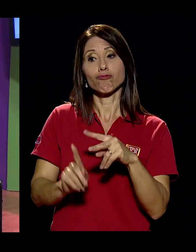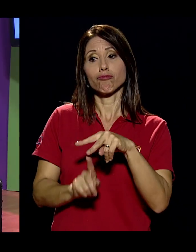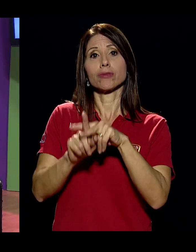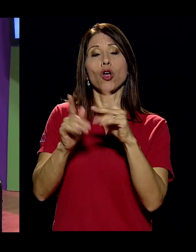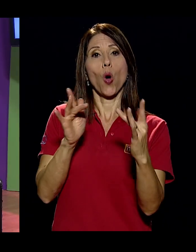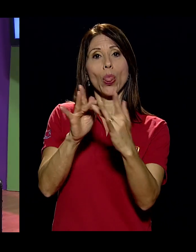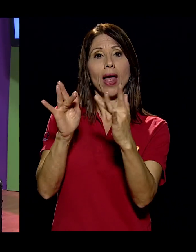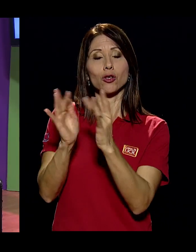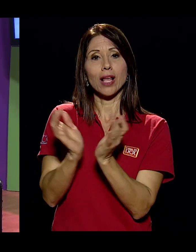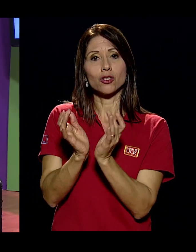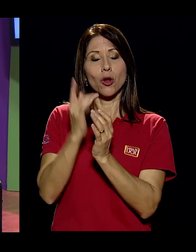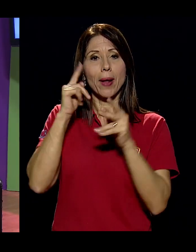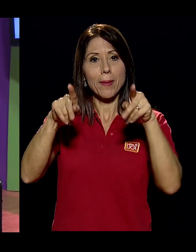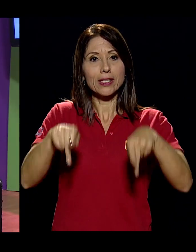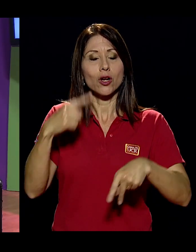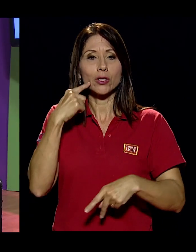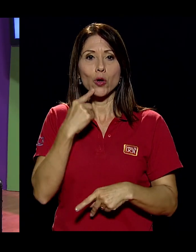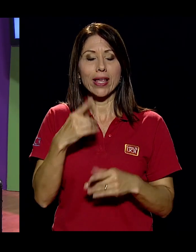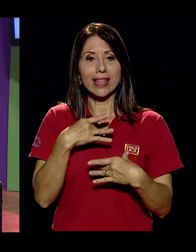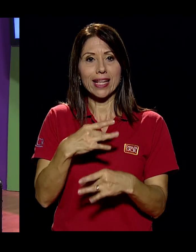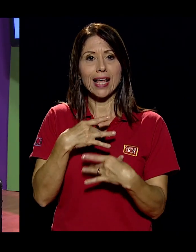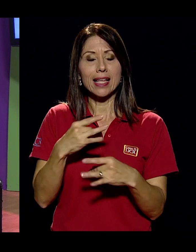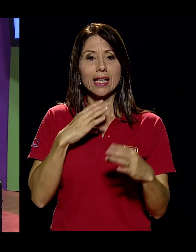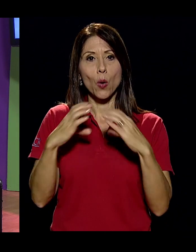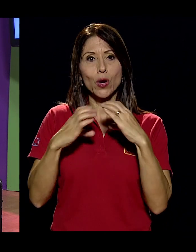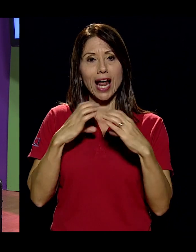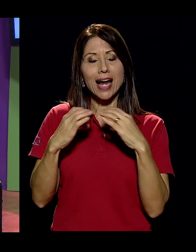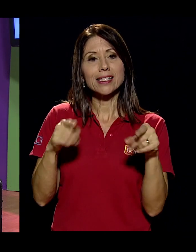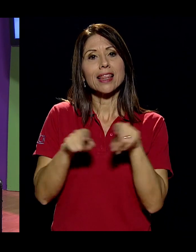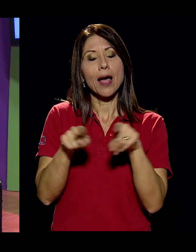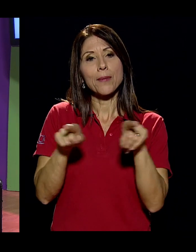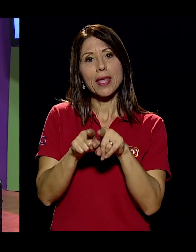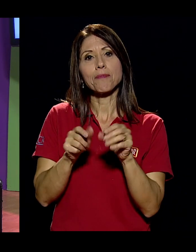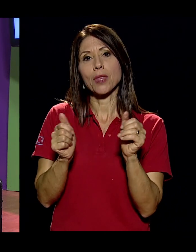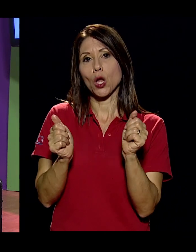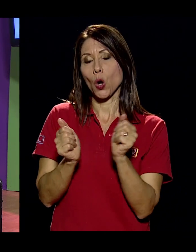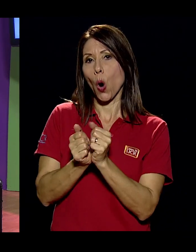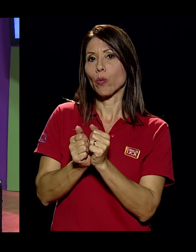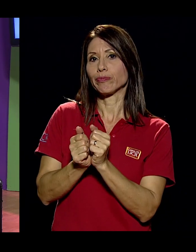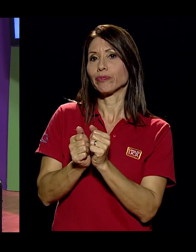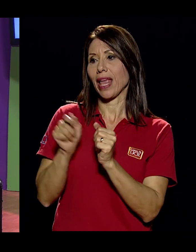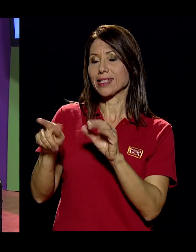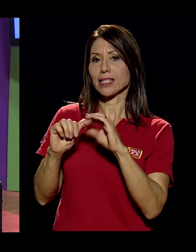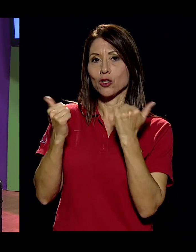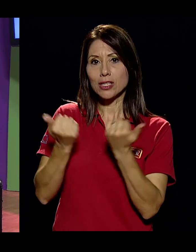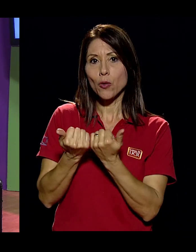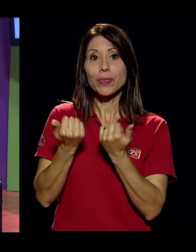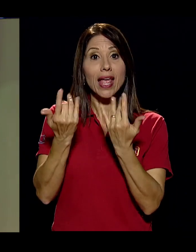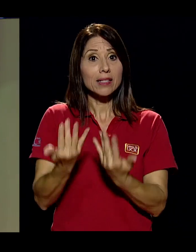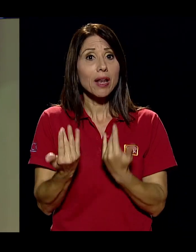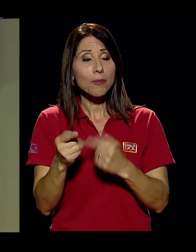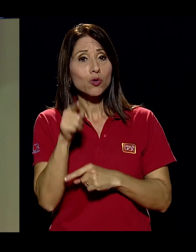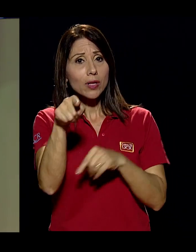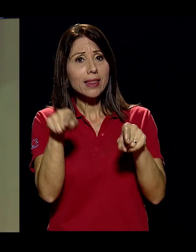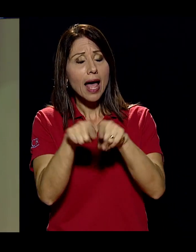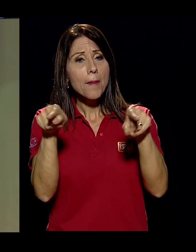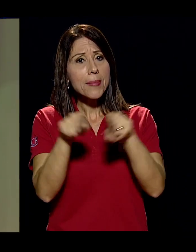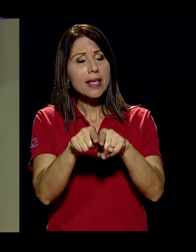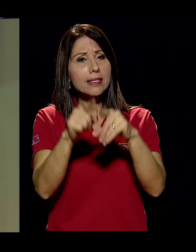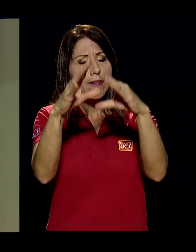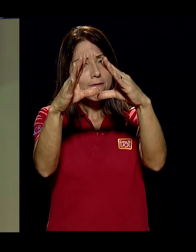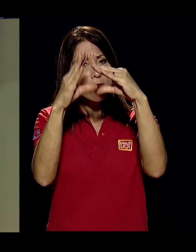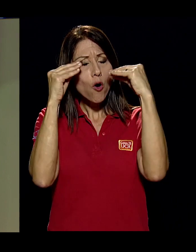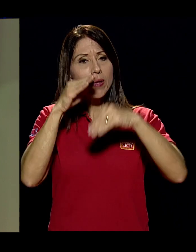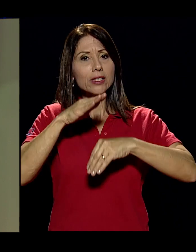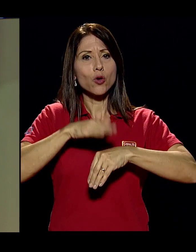y también quedaron los contactos de Anascor para las personas sordas que estén interesadas en comunicarse también con esta asociación, esperamos que usted